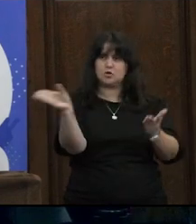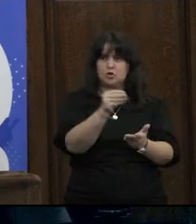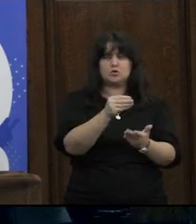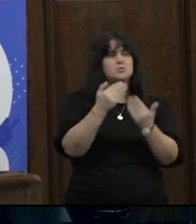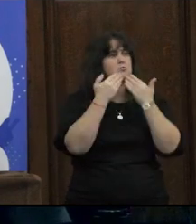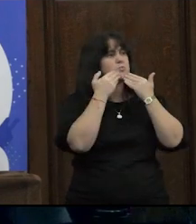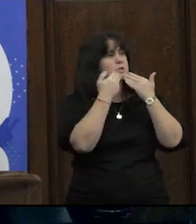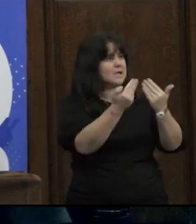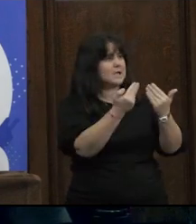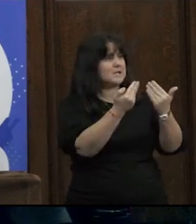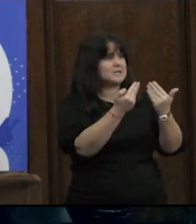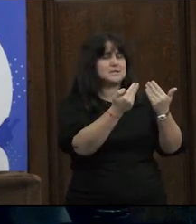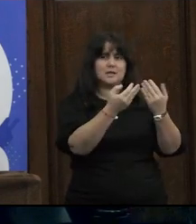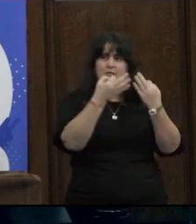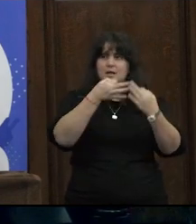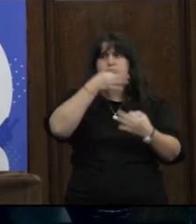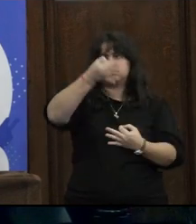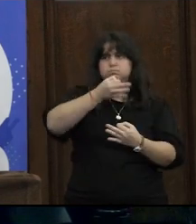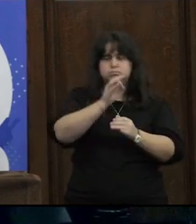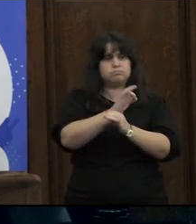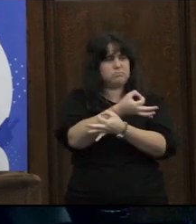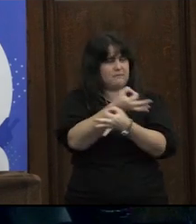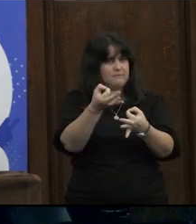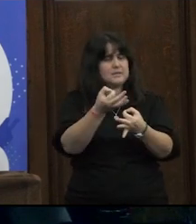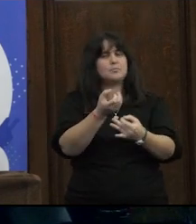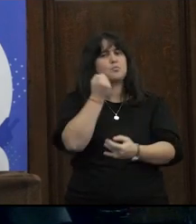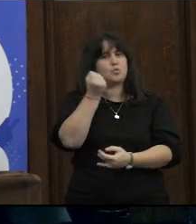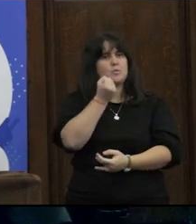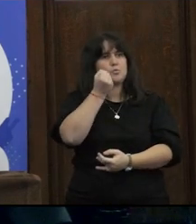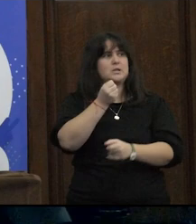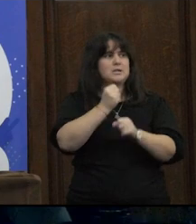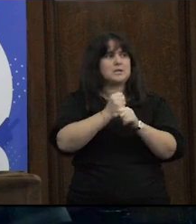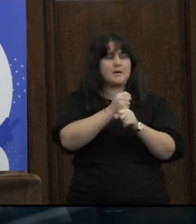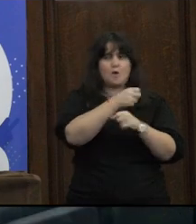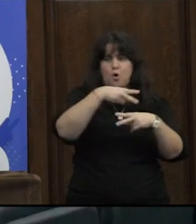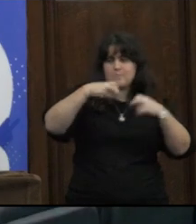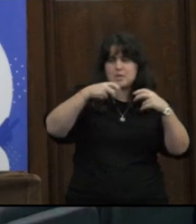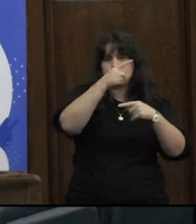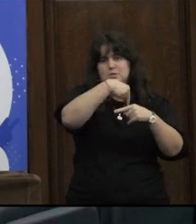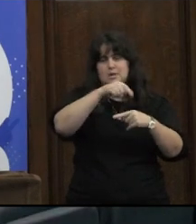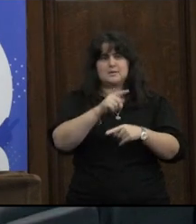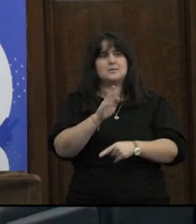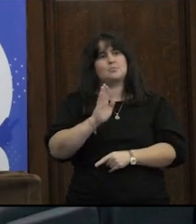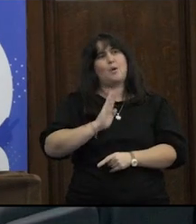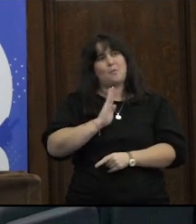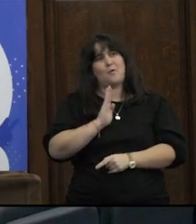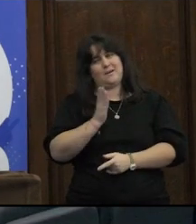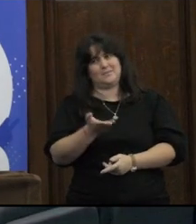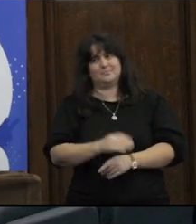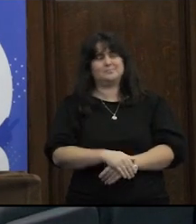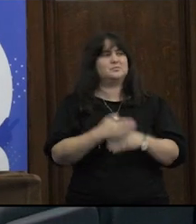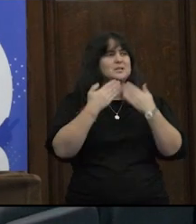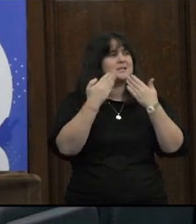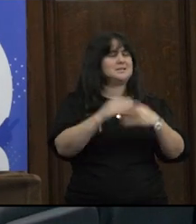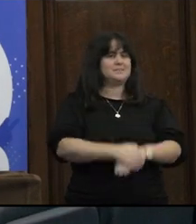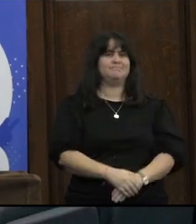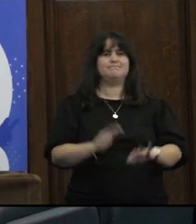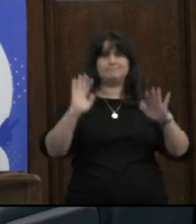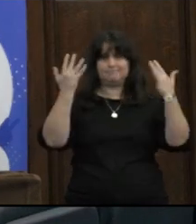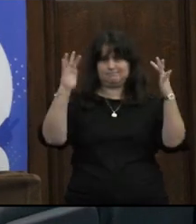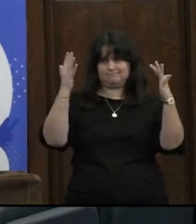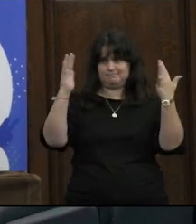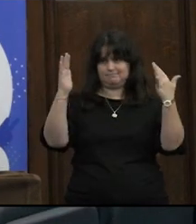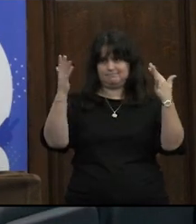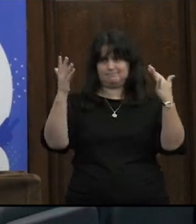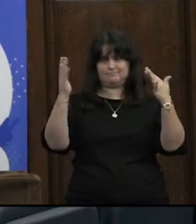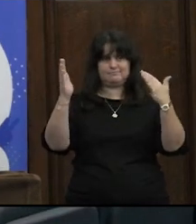todos así que agradecerte la verdad me encantó tu exposición y me parece muy importante el trabajo que haces en nombre de todas las mujeres muchas gracias bueno gracias